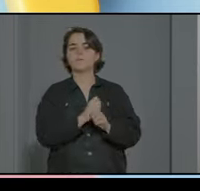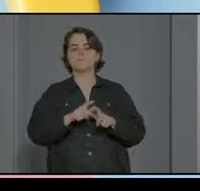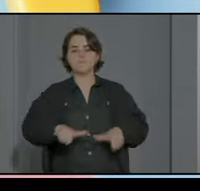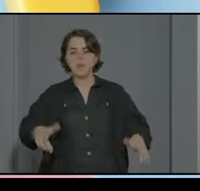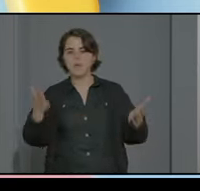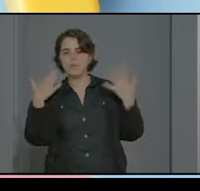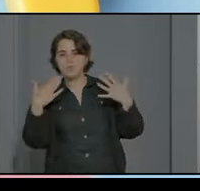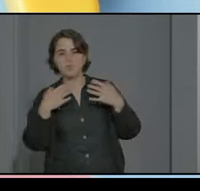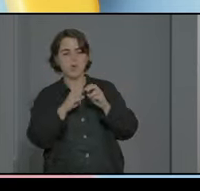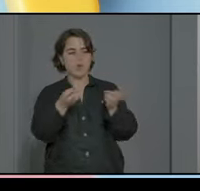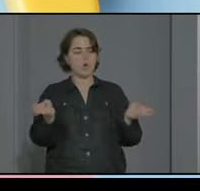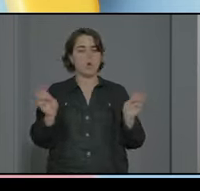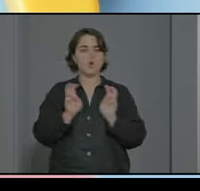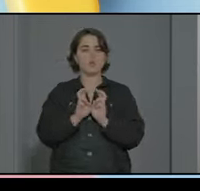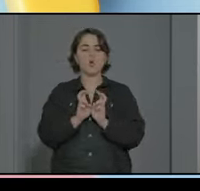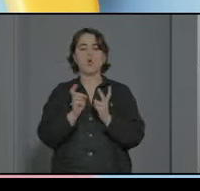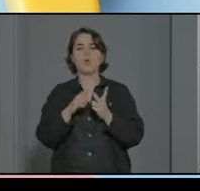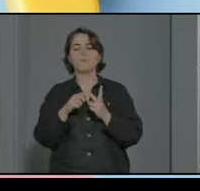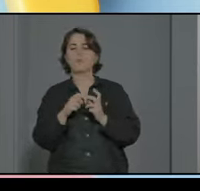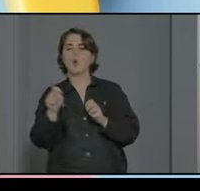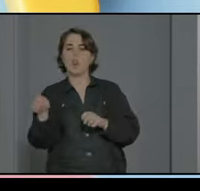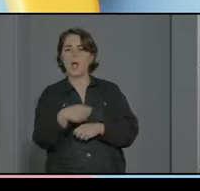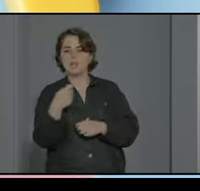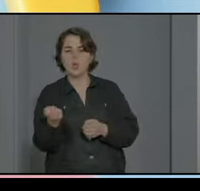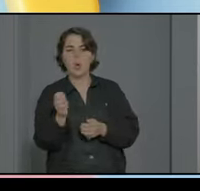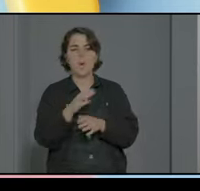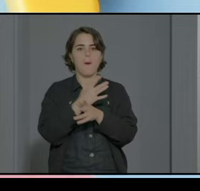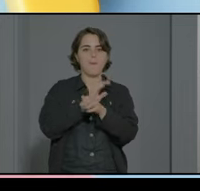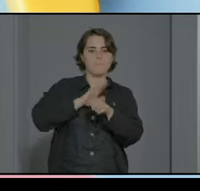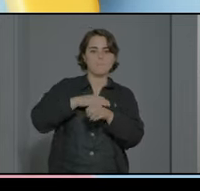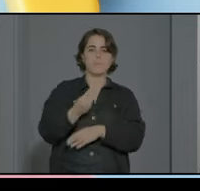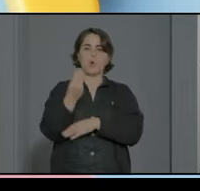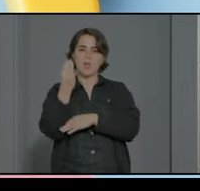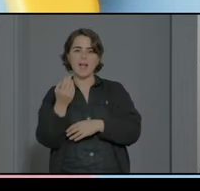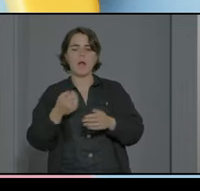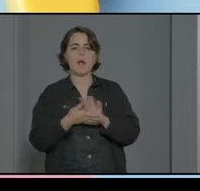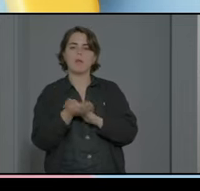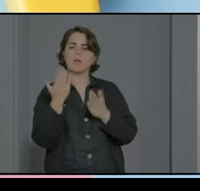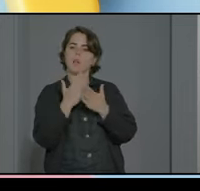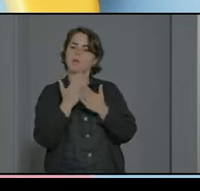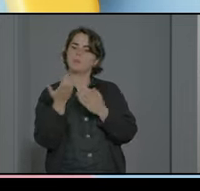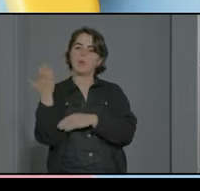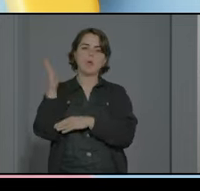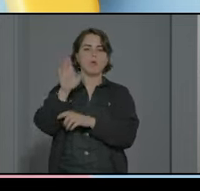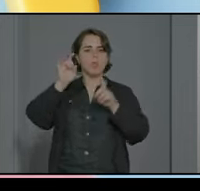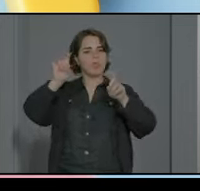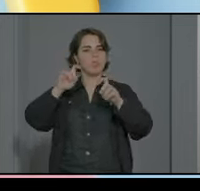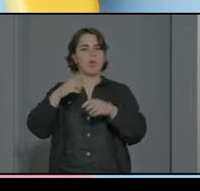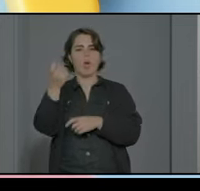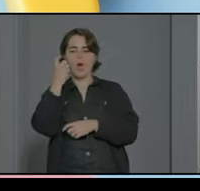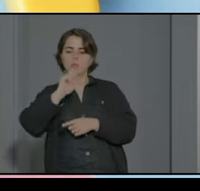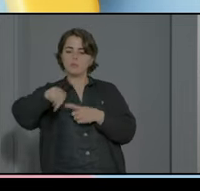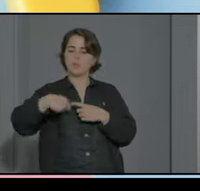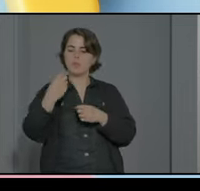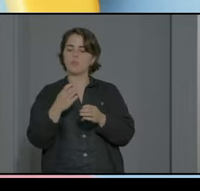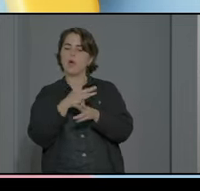ser juegos de corro o juegos de lático o juego de la muñeca se entrenan en el aula se enseña al alumno para después pasar al